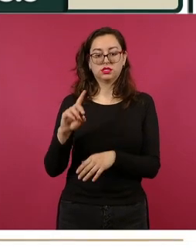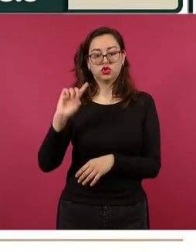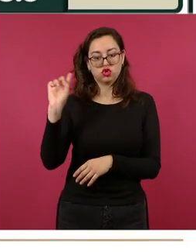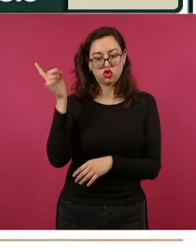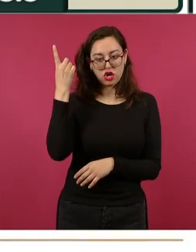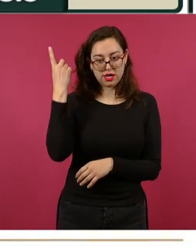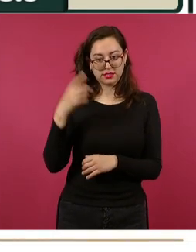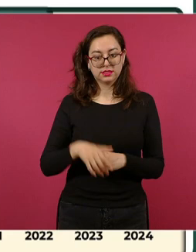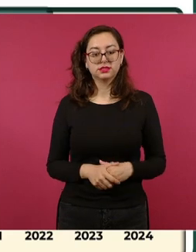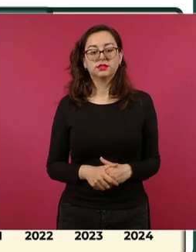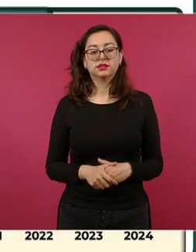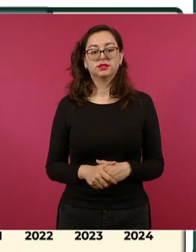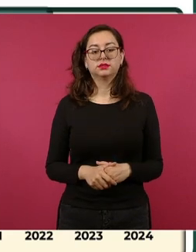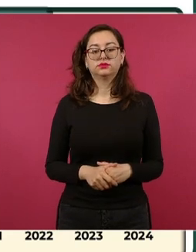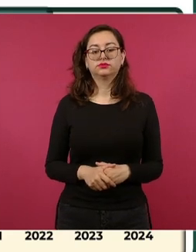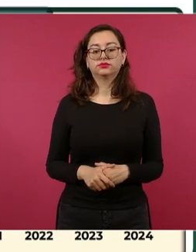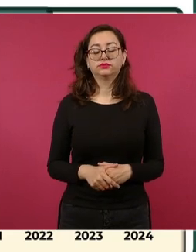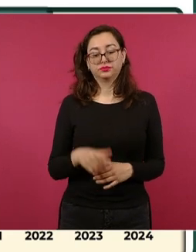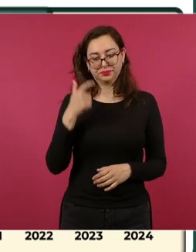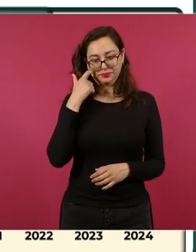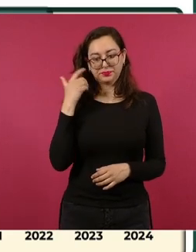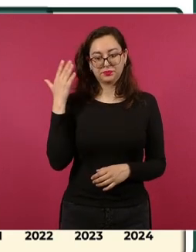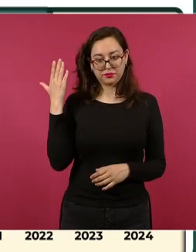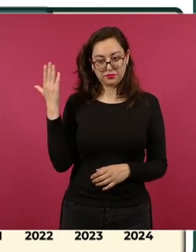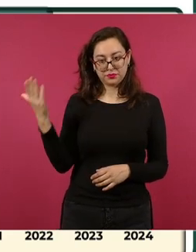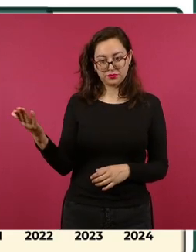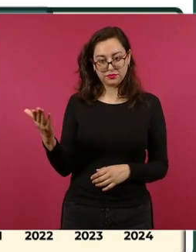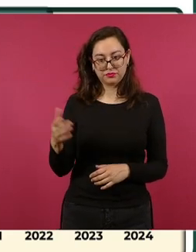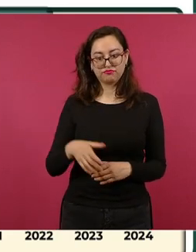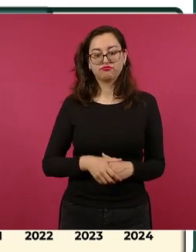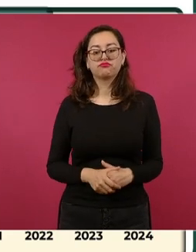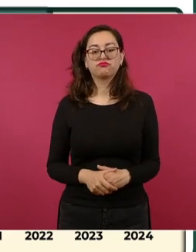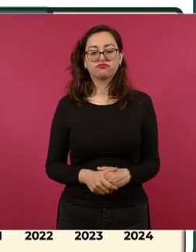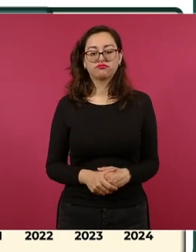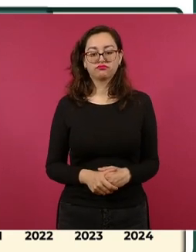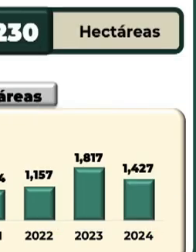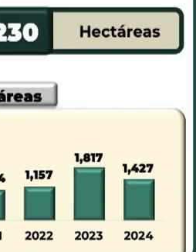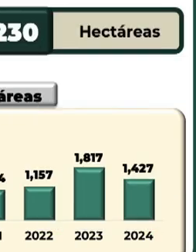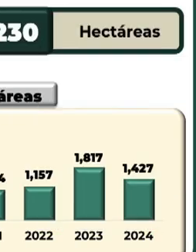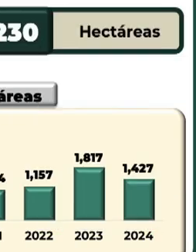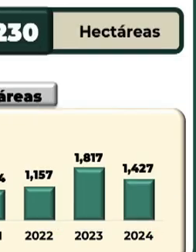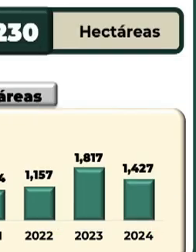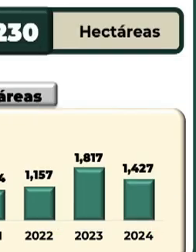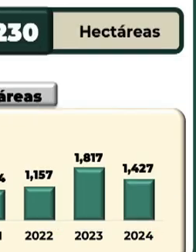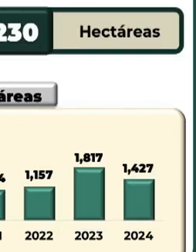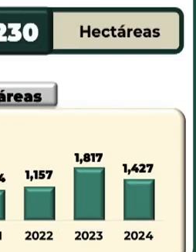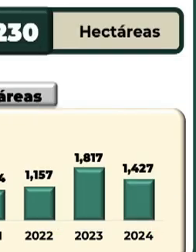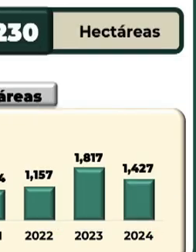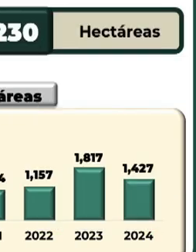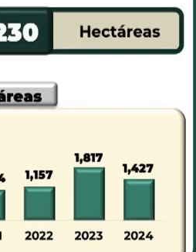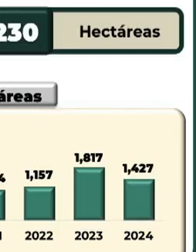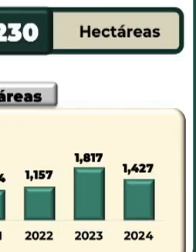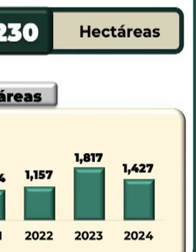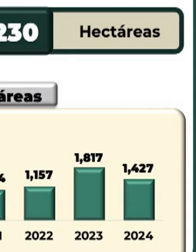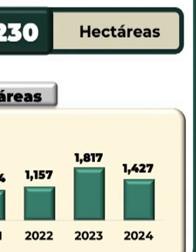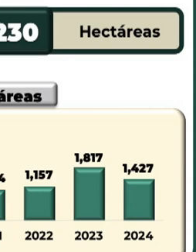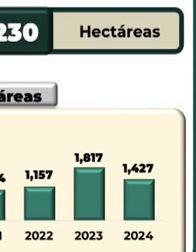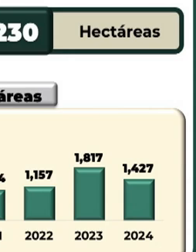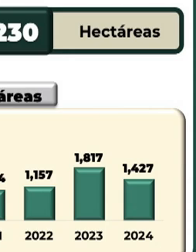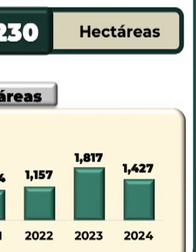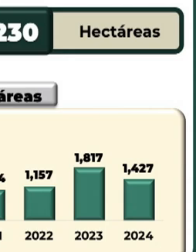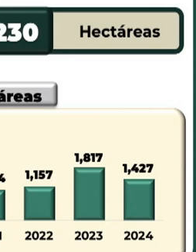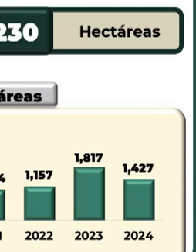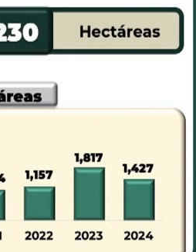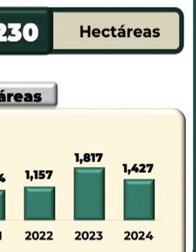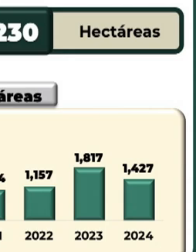En lo que se refiere a la erradicación de plantíos y a las hectáreas de marihuana, plantíos fueron 189 en